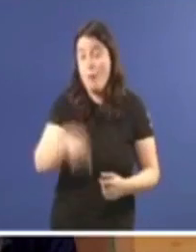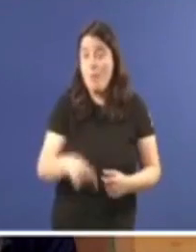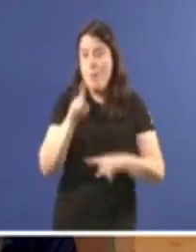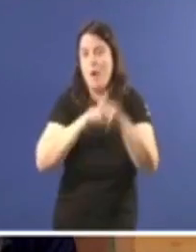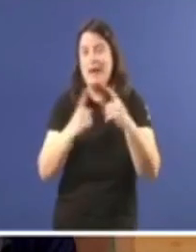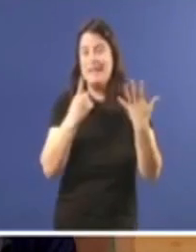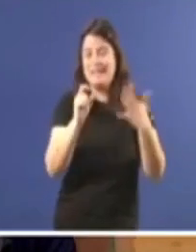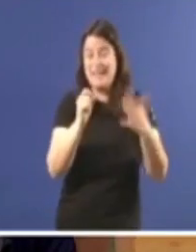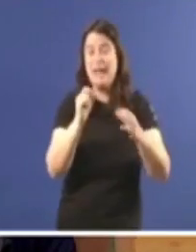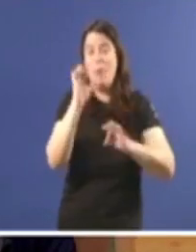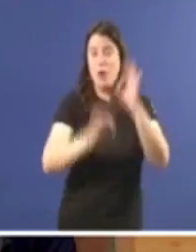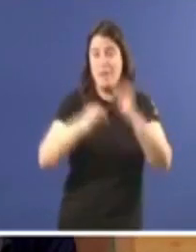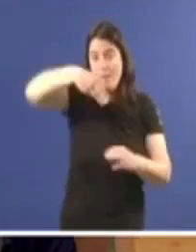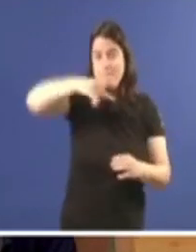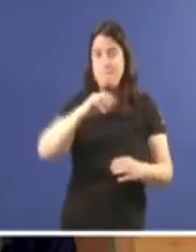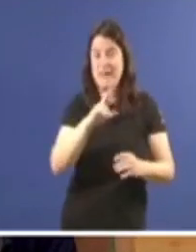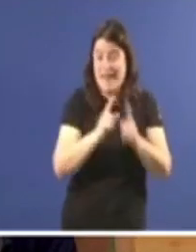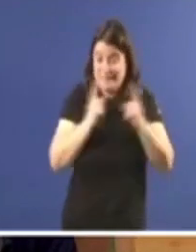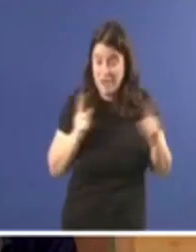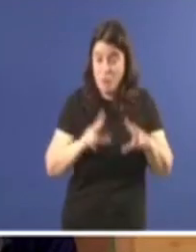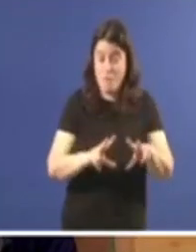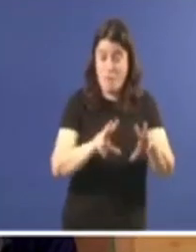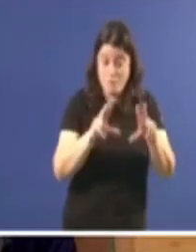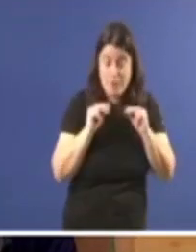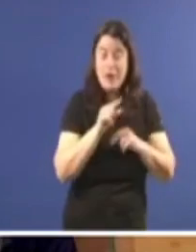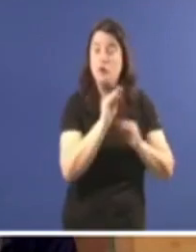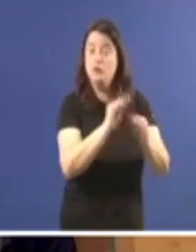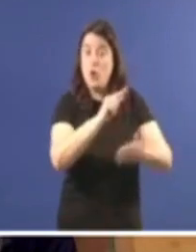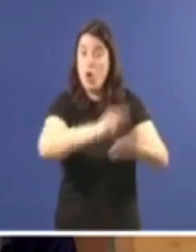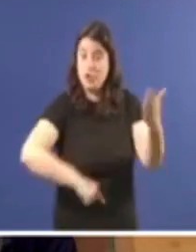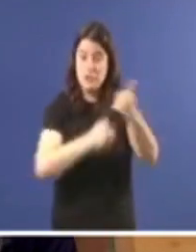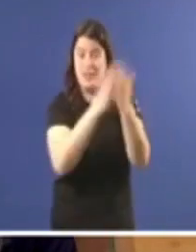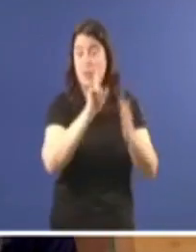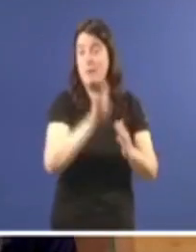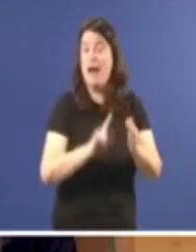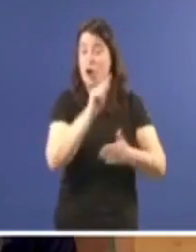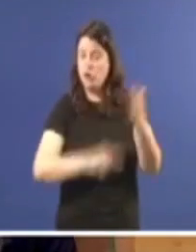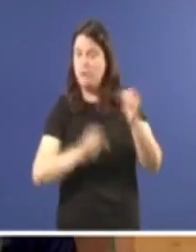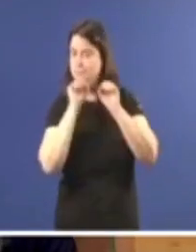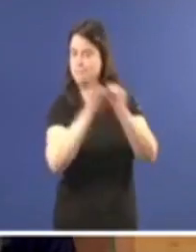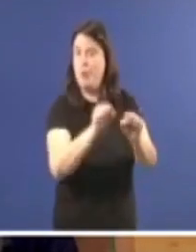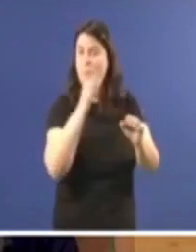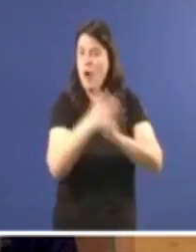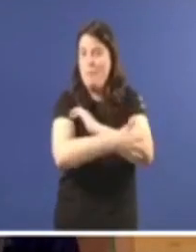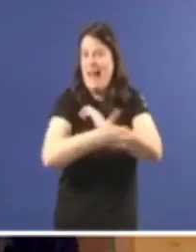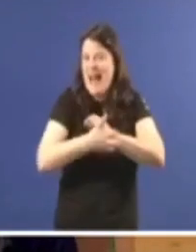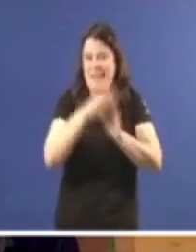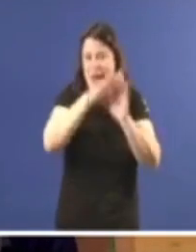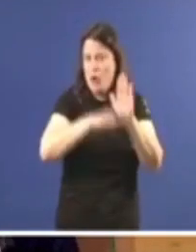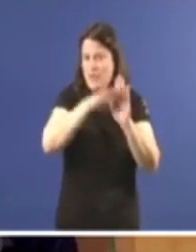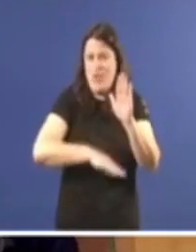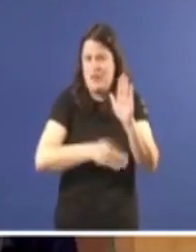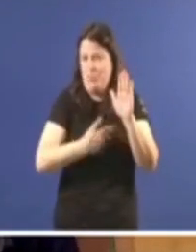% dos mil que acaban este ano, rexeitan os seus contratos de atención primaria pola precariedade que ten instalado nos sergas.